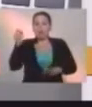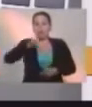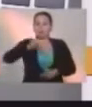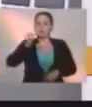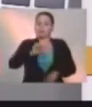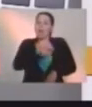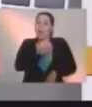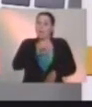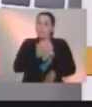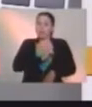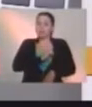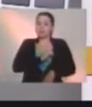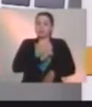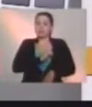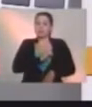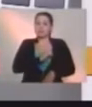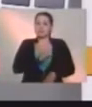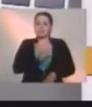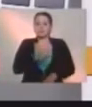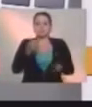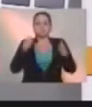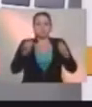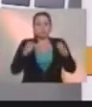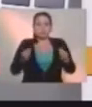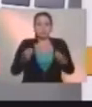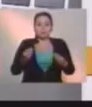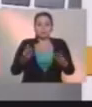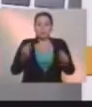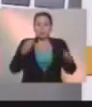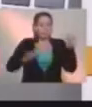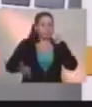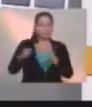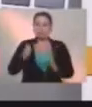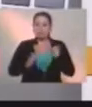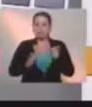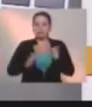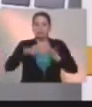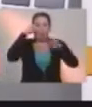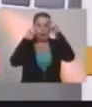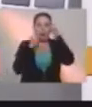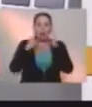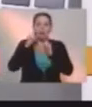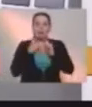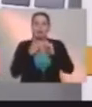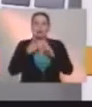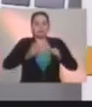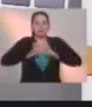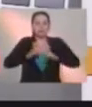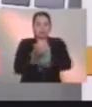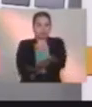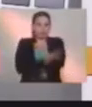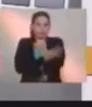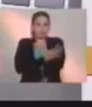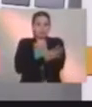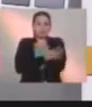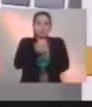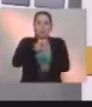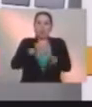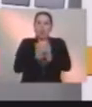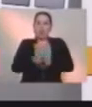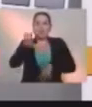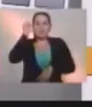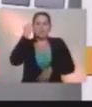lo que le tenemos pánico, a lo que le tenemos pavor, a lo que nos hace sudar, a lo que nos hace tener escalofrío, es a pensar